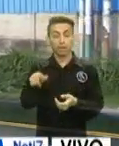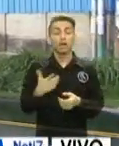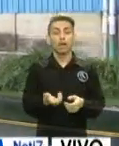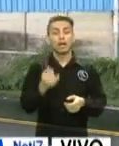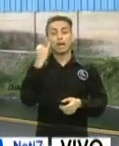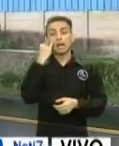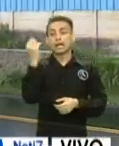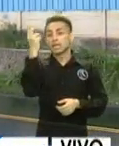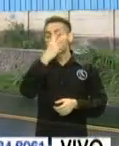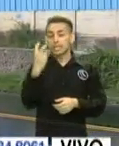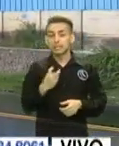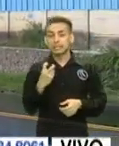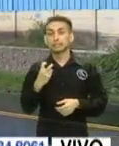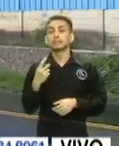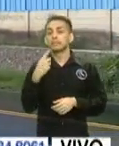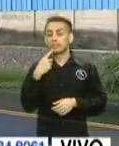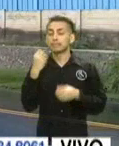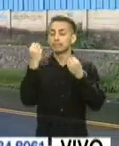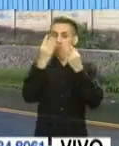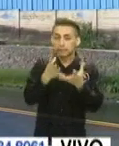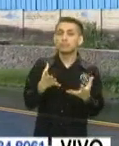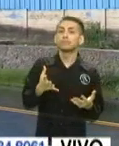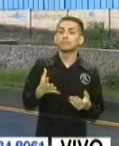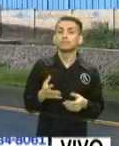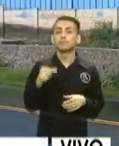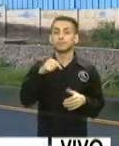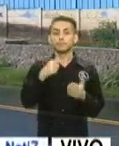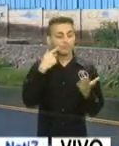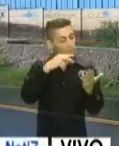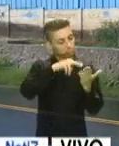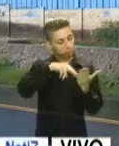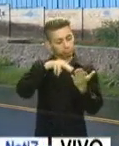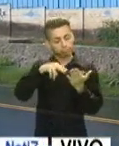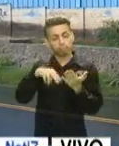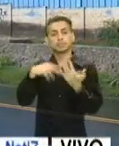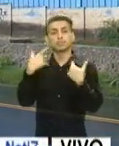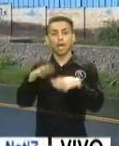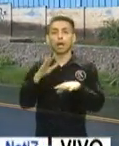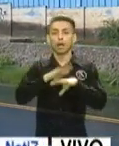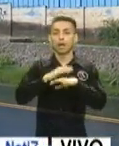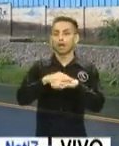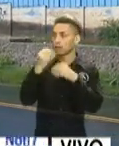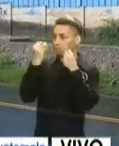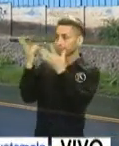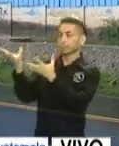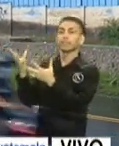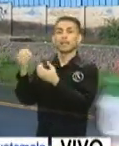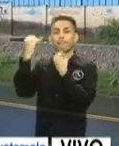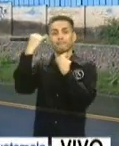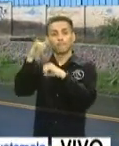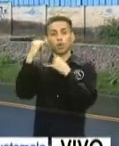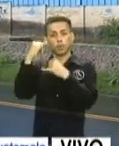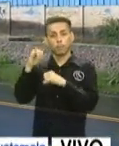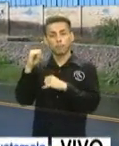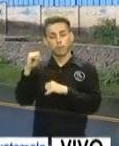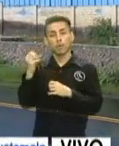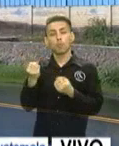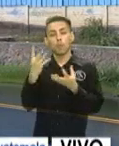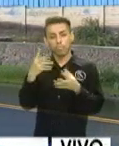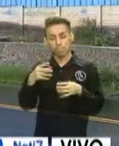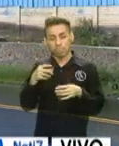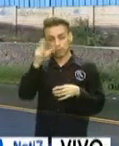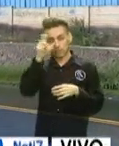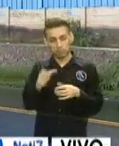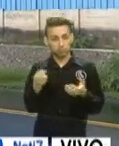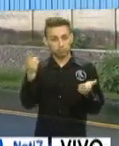de Seguridad Social informó que fueron reportados oportunamente en el informe epidemiológico, por lo que se giraron las instrucciones